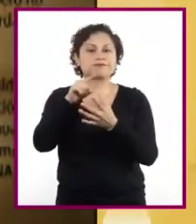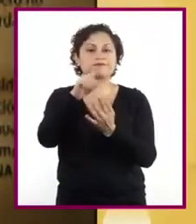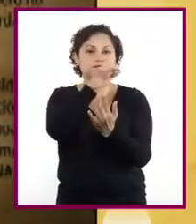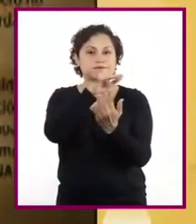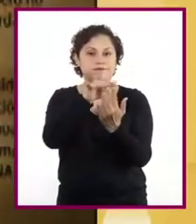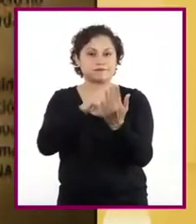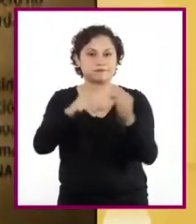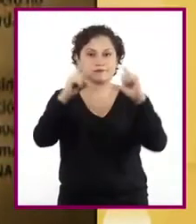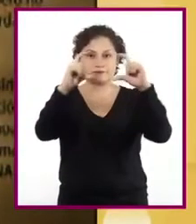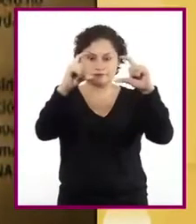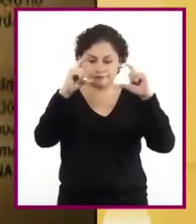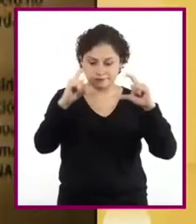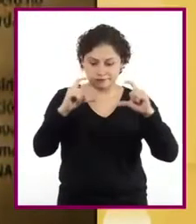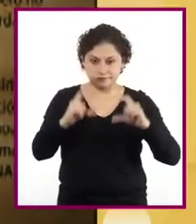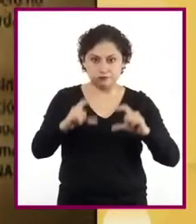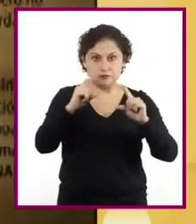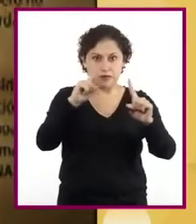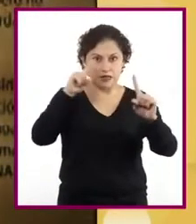idea completa.